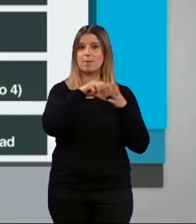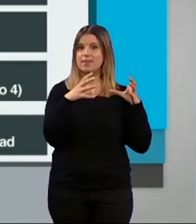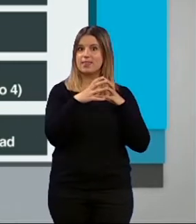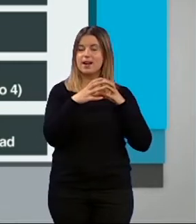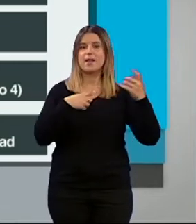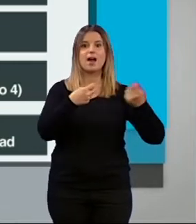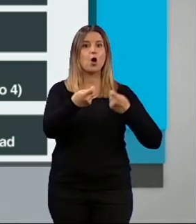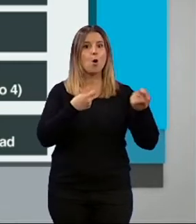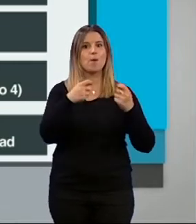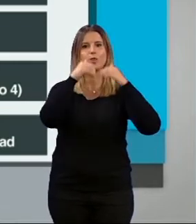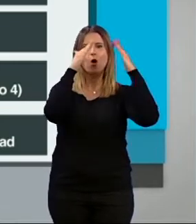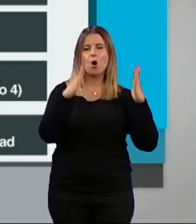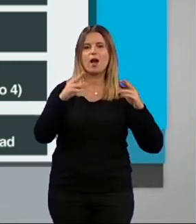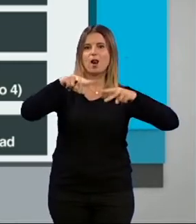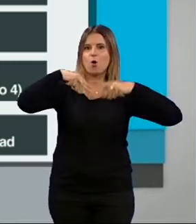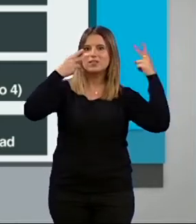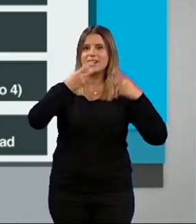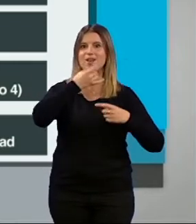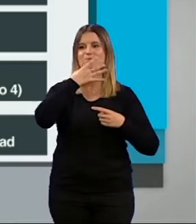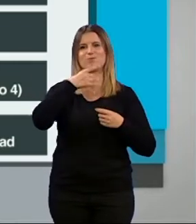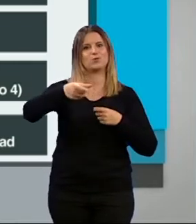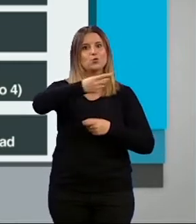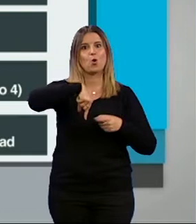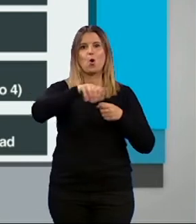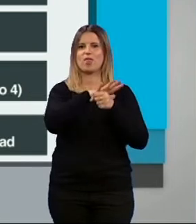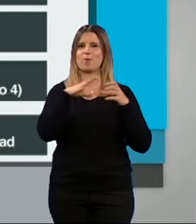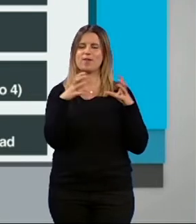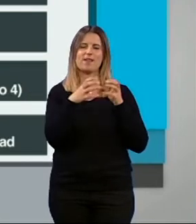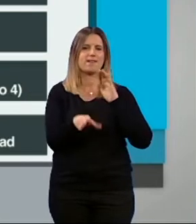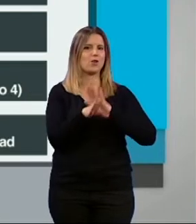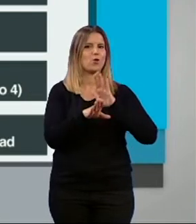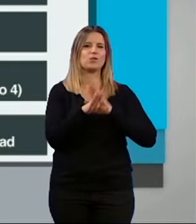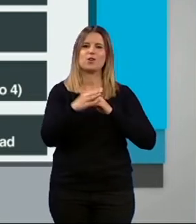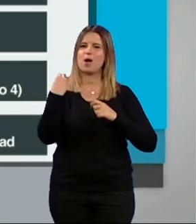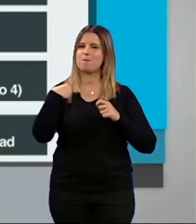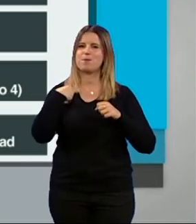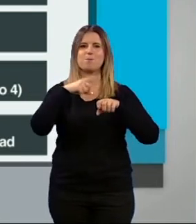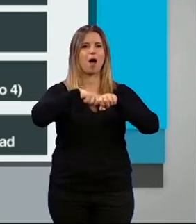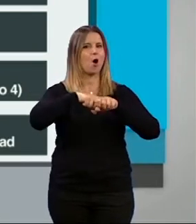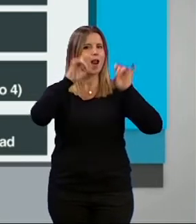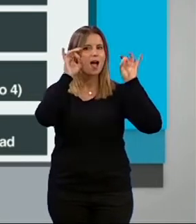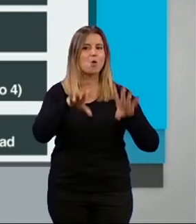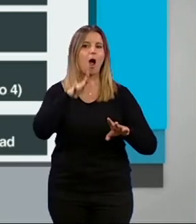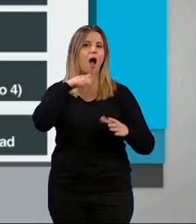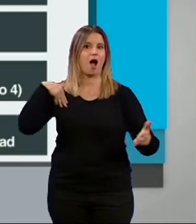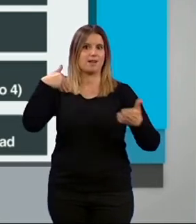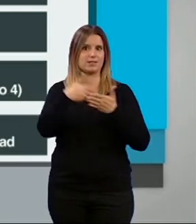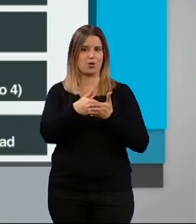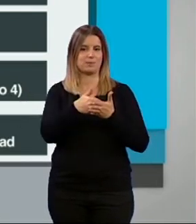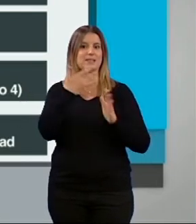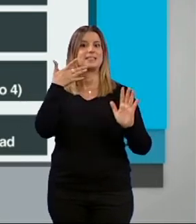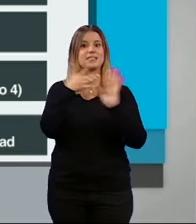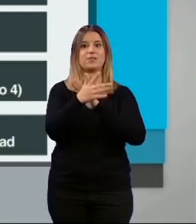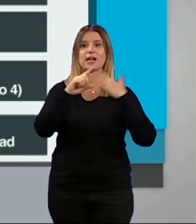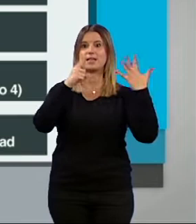comercios como los locales de hostelería del conjunto de la provincia deberán seguir manteniendo los mismos horarios que hasta el momento, es decir